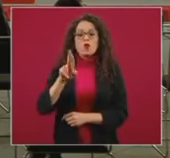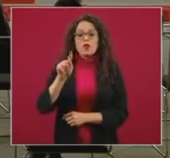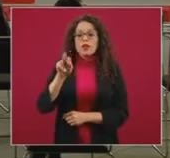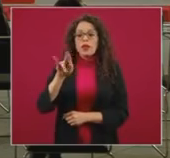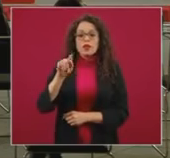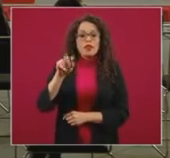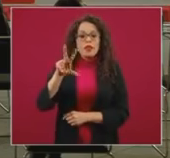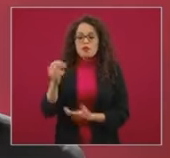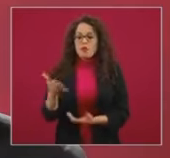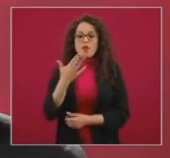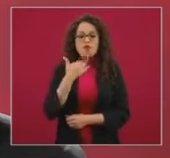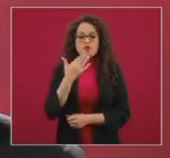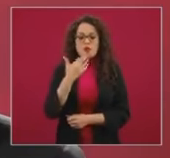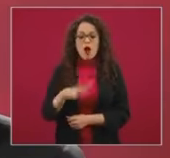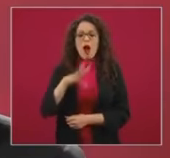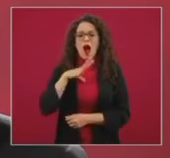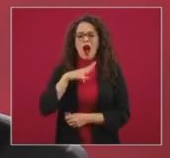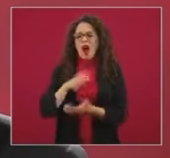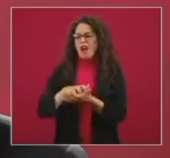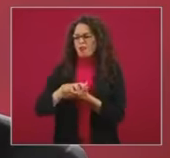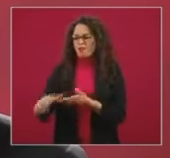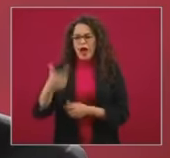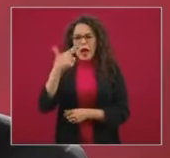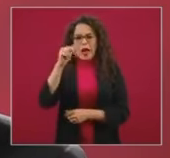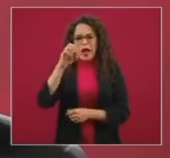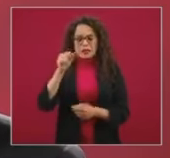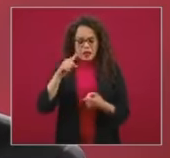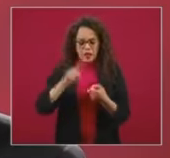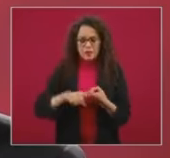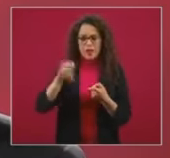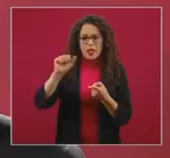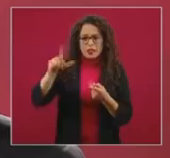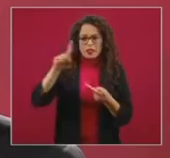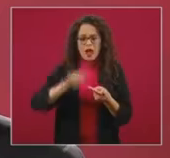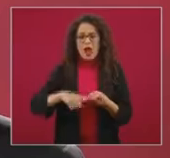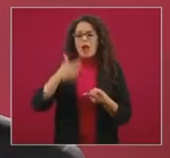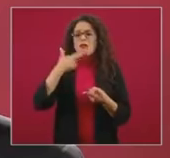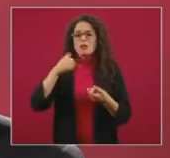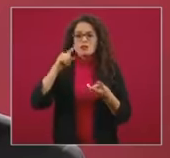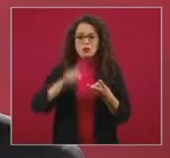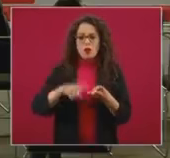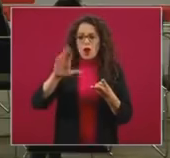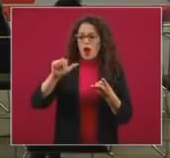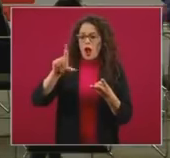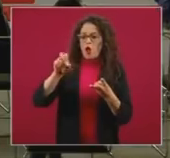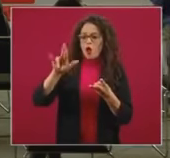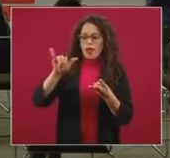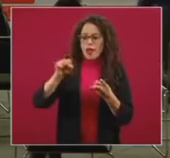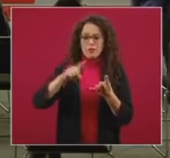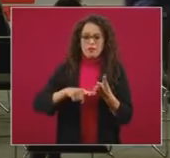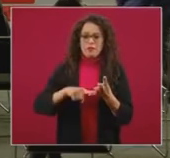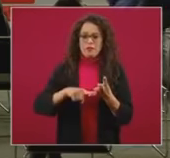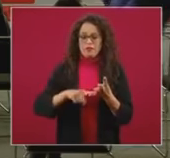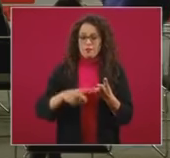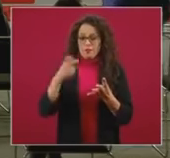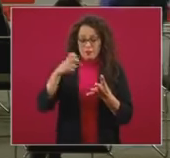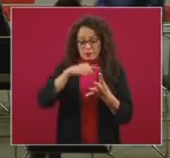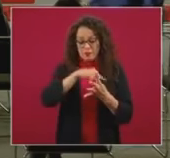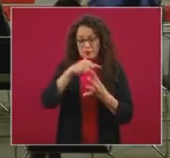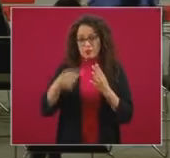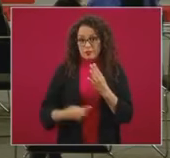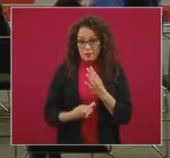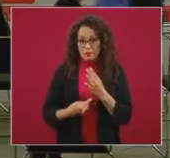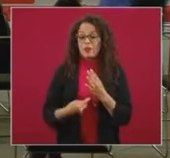calorías, grasas, sales y azúcares, causa la mitad, dijimos, de las